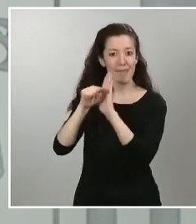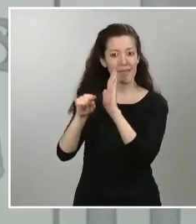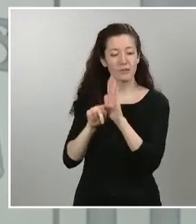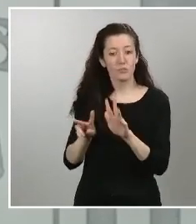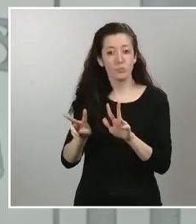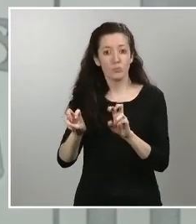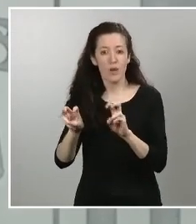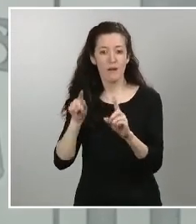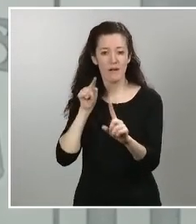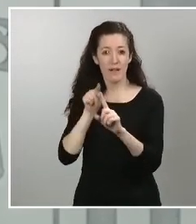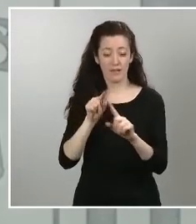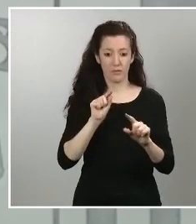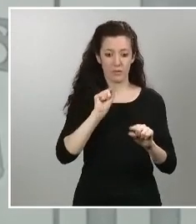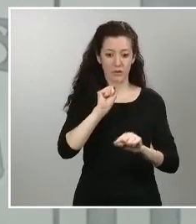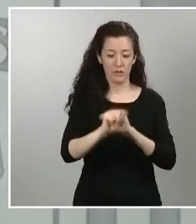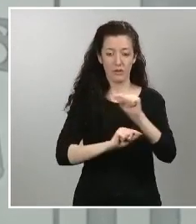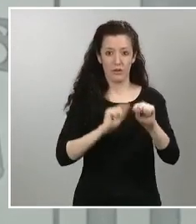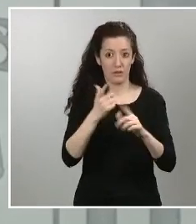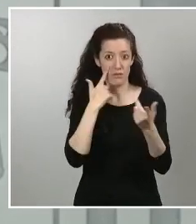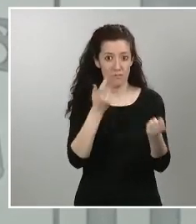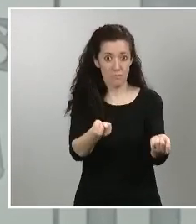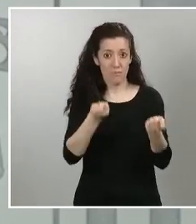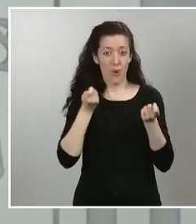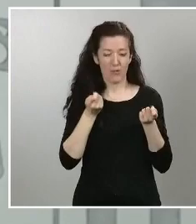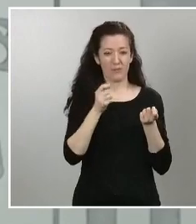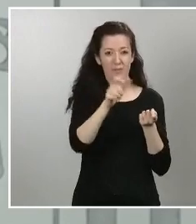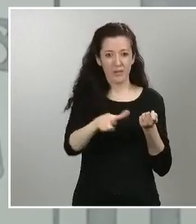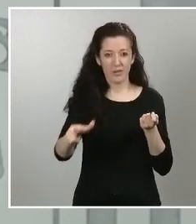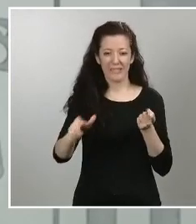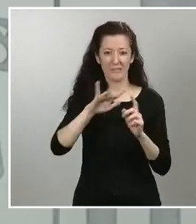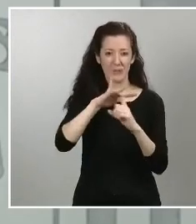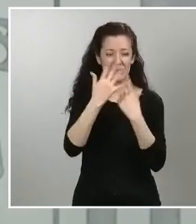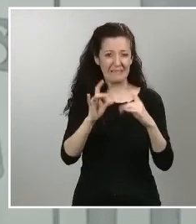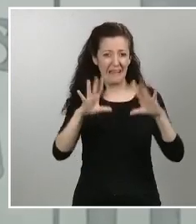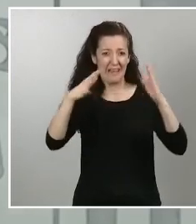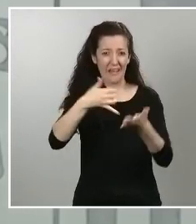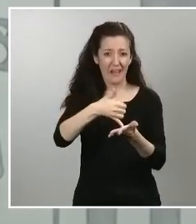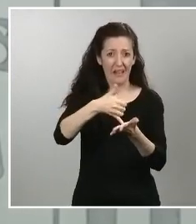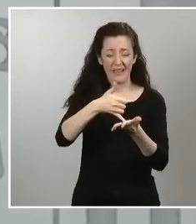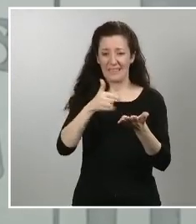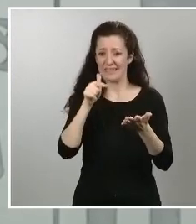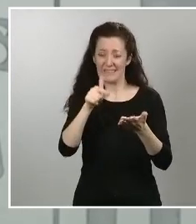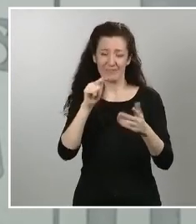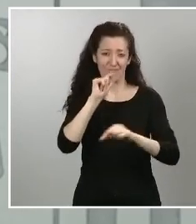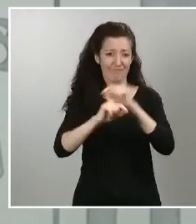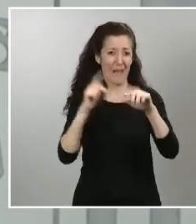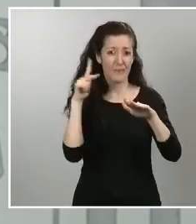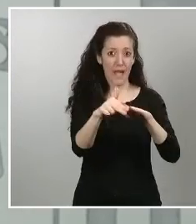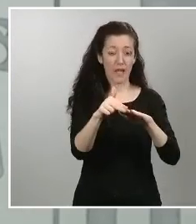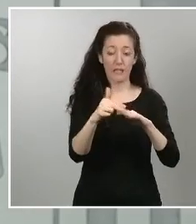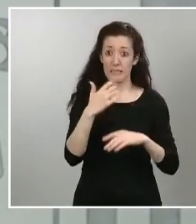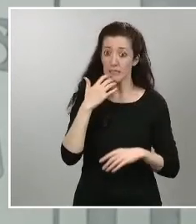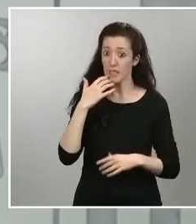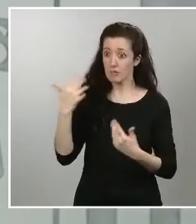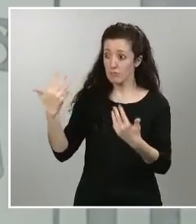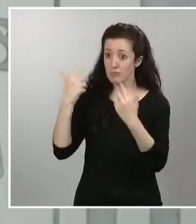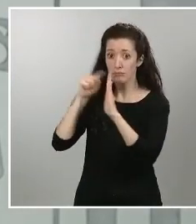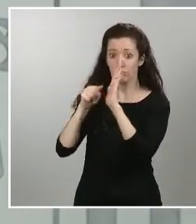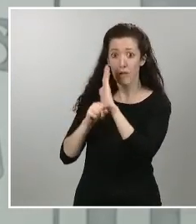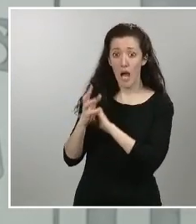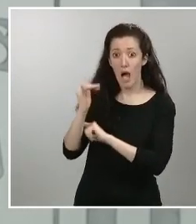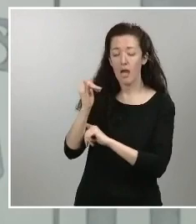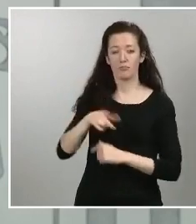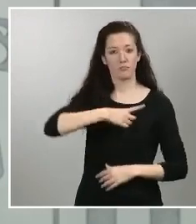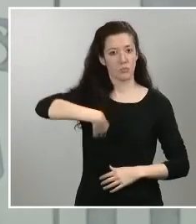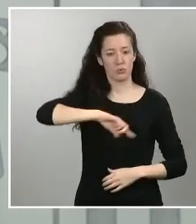a las personas más vulnerables las pondríamos encima de la mesa en el día de ayer el comité técnico científico observó que